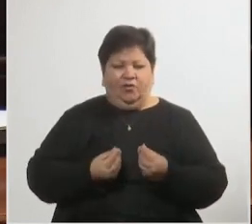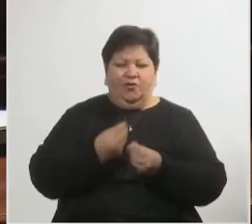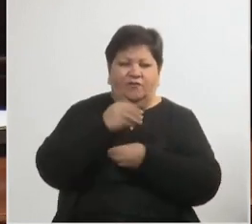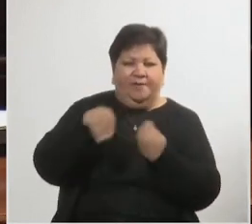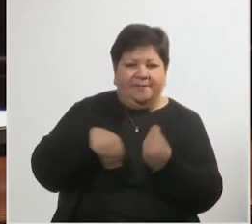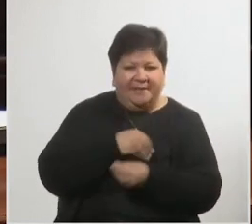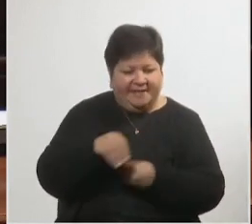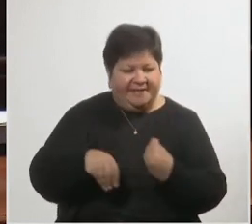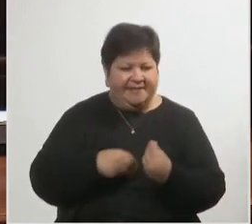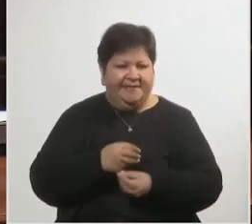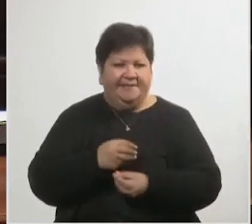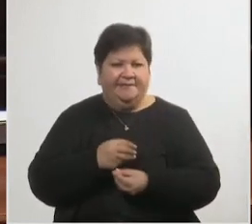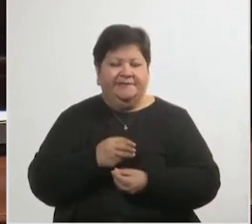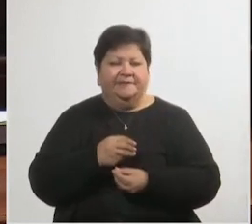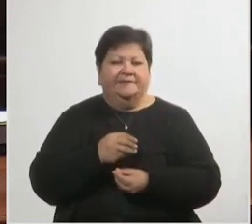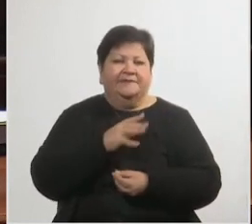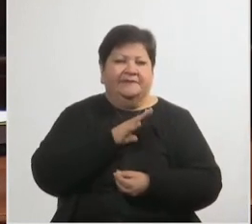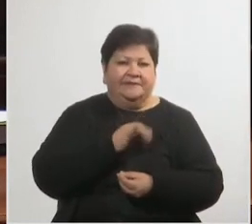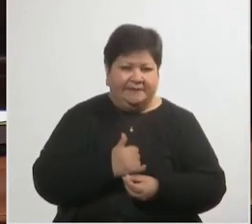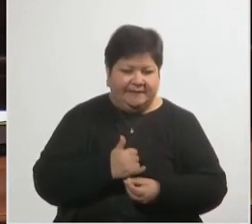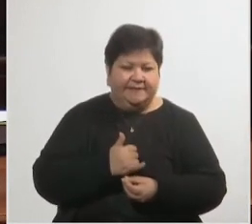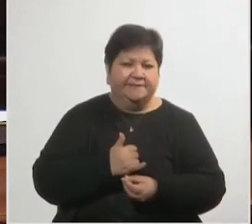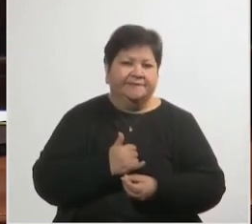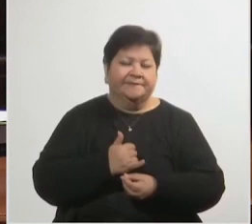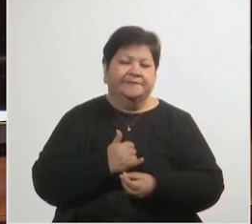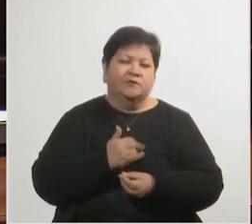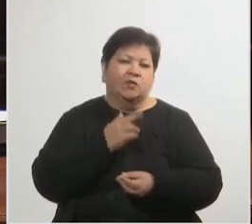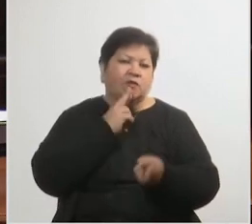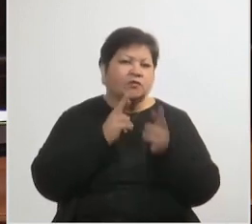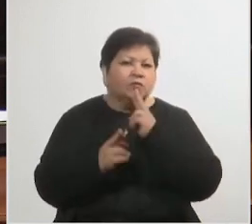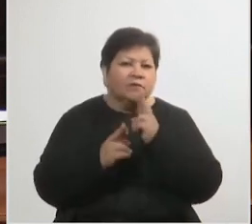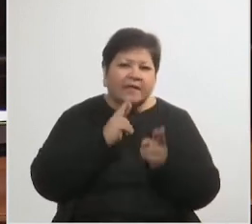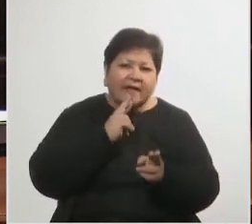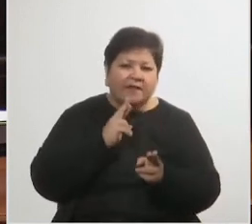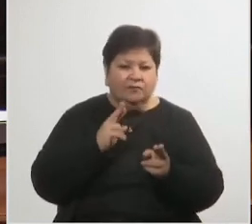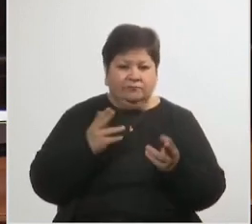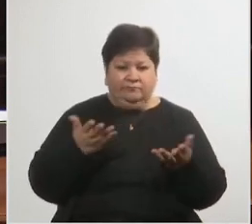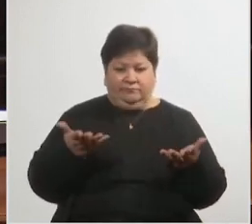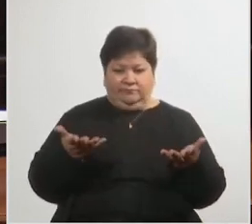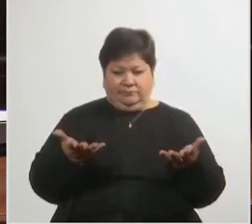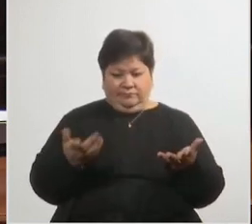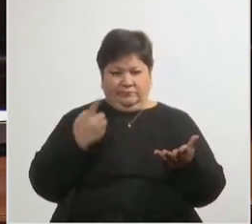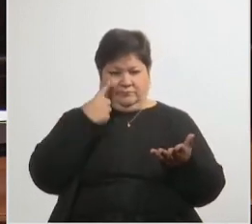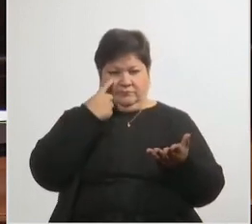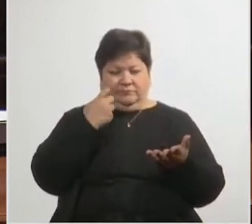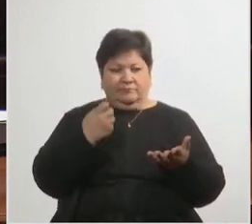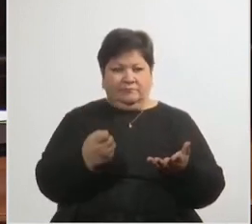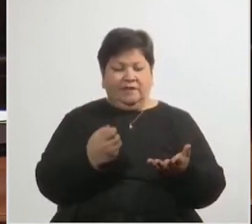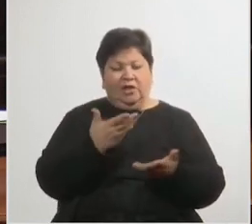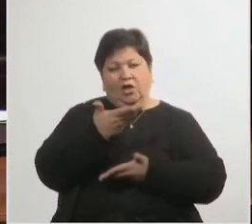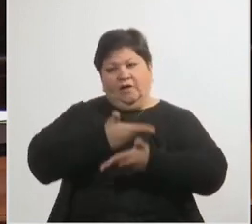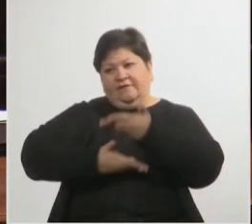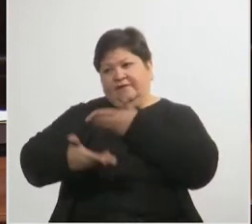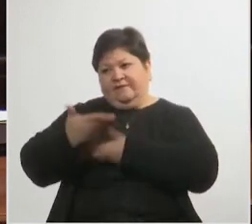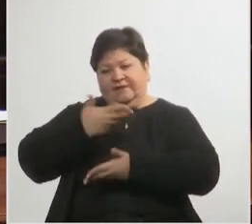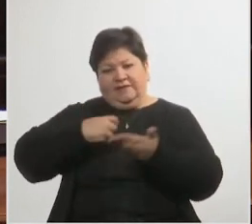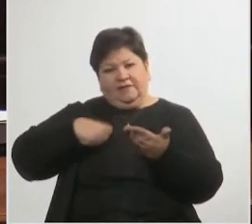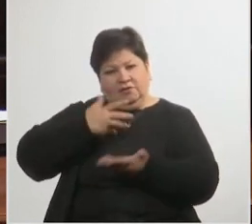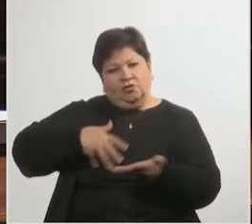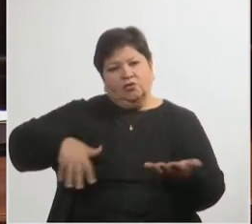que se ha llevado adelante con los resultados que se pueden ver hoy en la convivencia en nuestra sociedad.